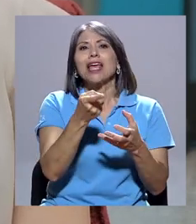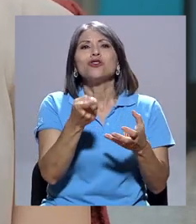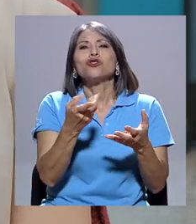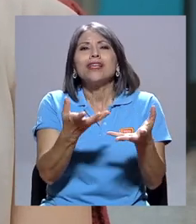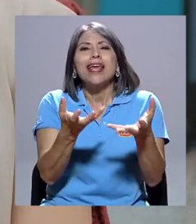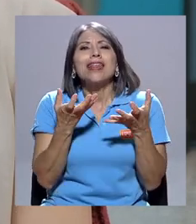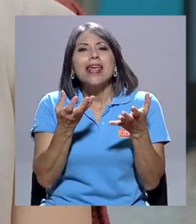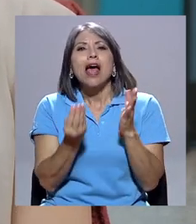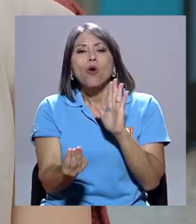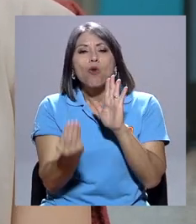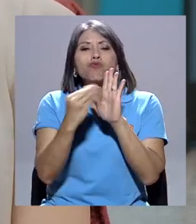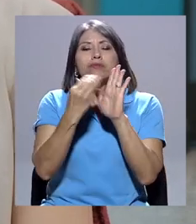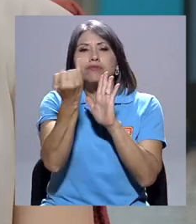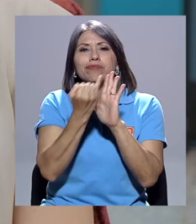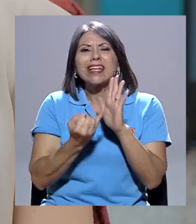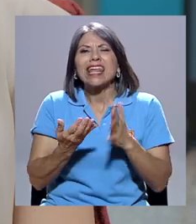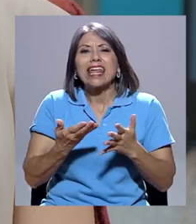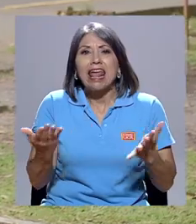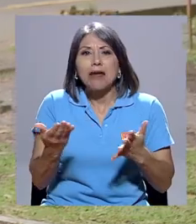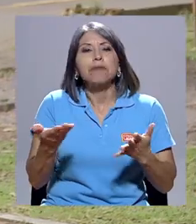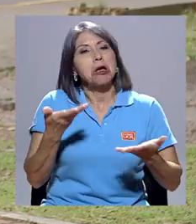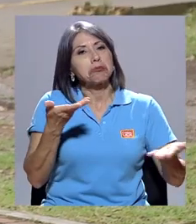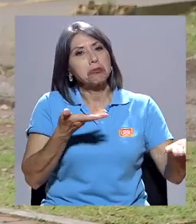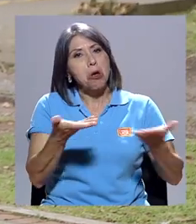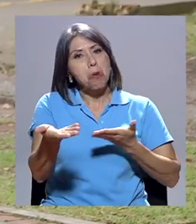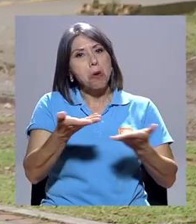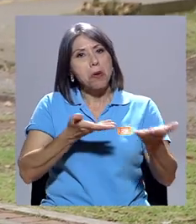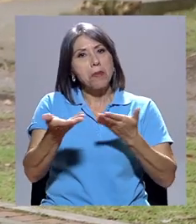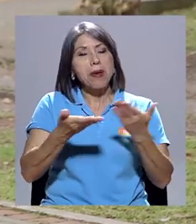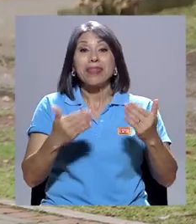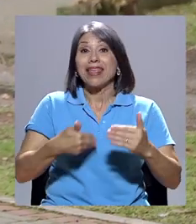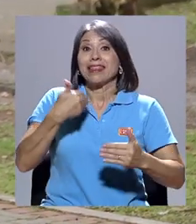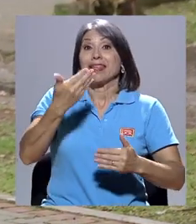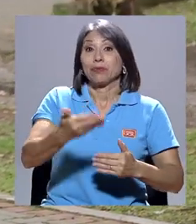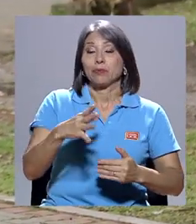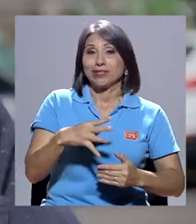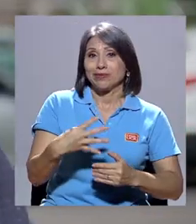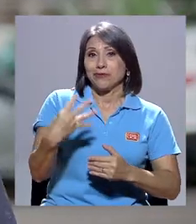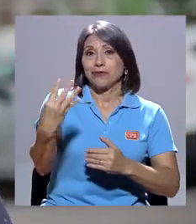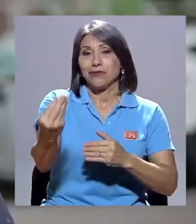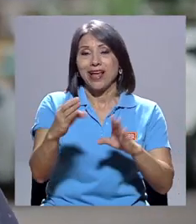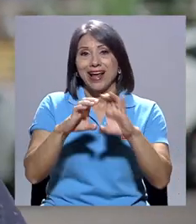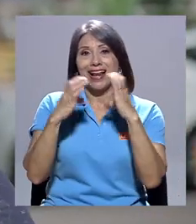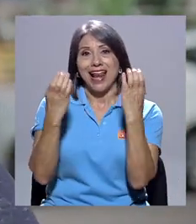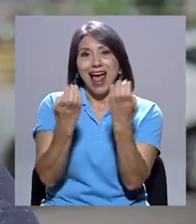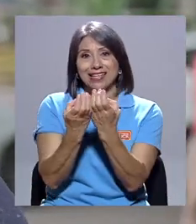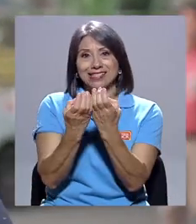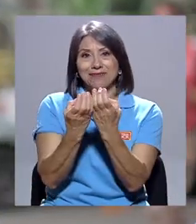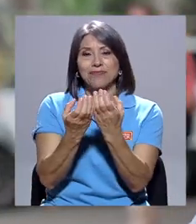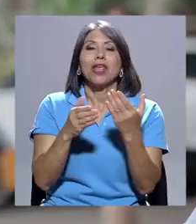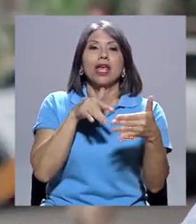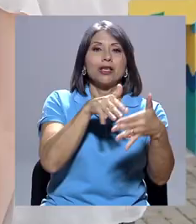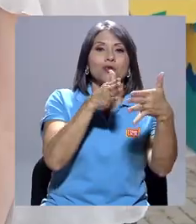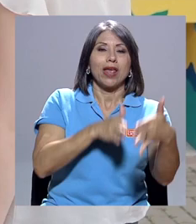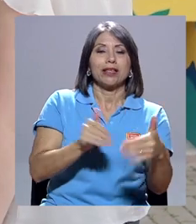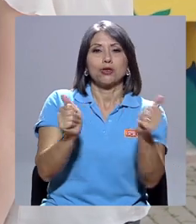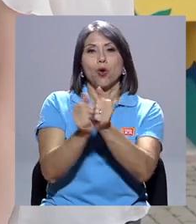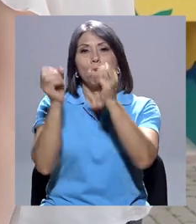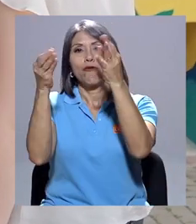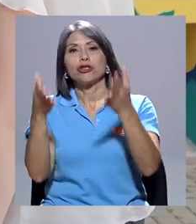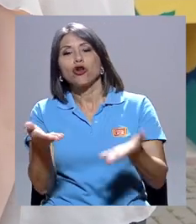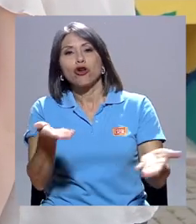¿verdad? Entonces, bueno, ya en clases lo que hicimos fue reunirnos todos los estudiantes con el profesor. Desde el inicio